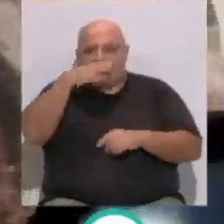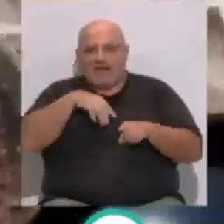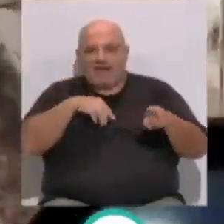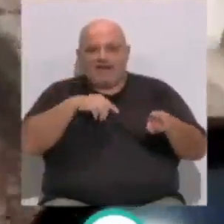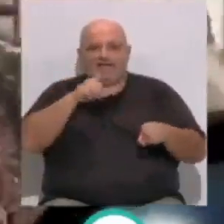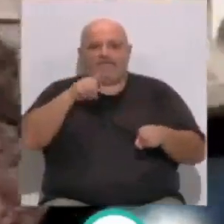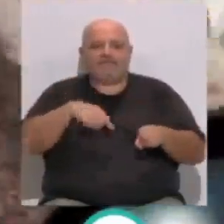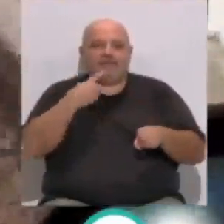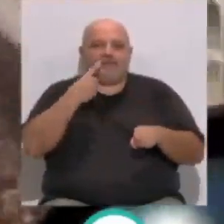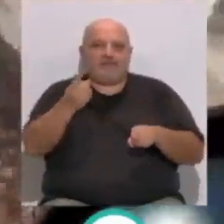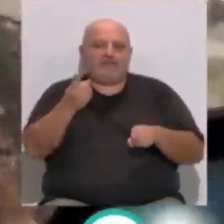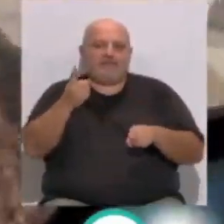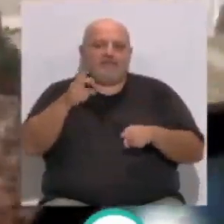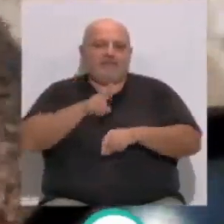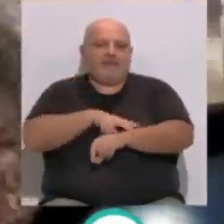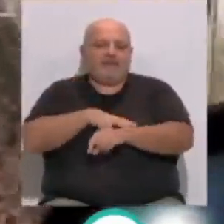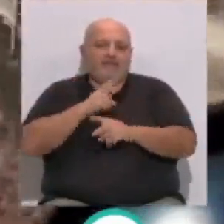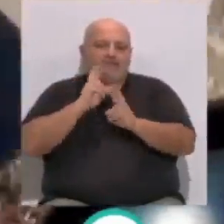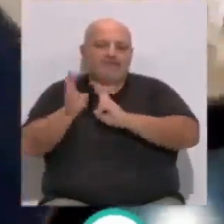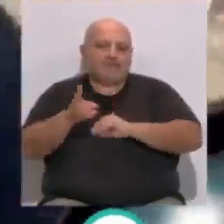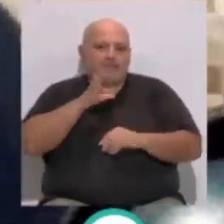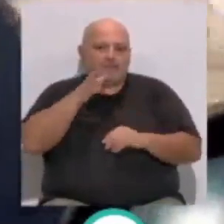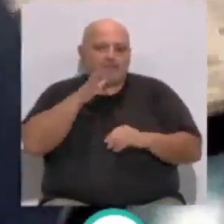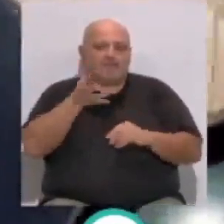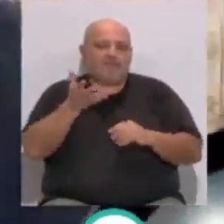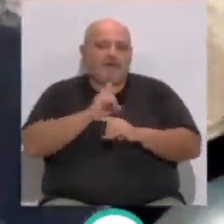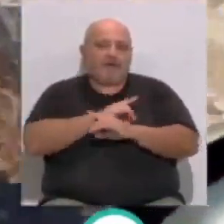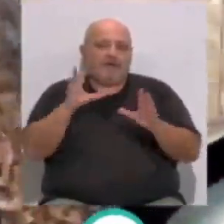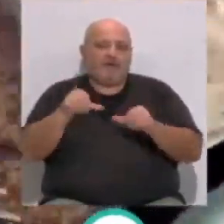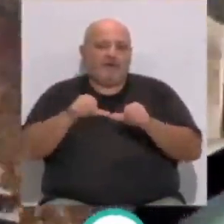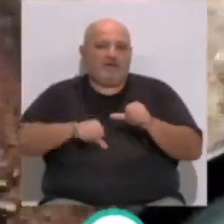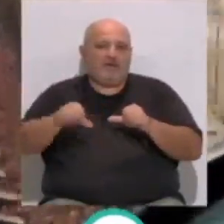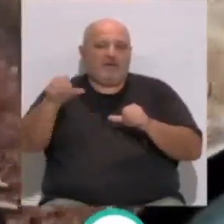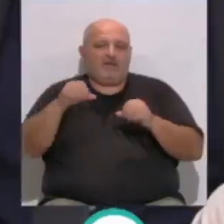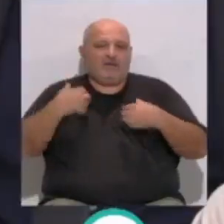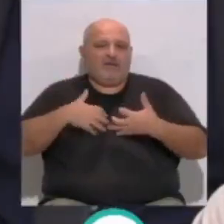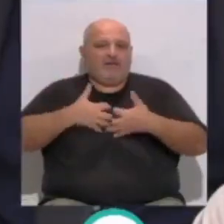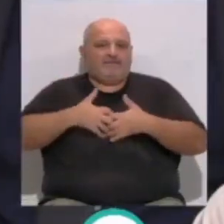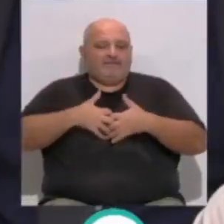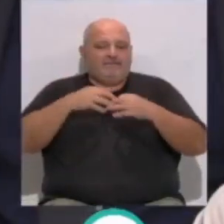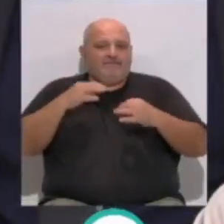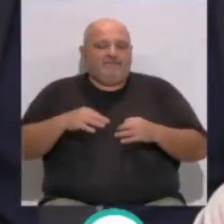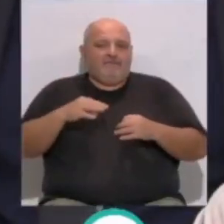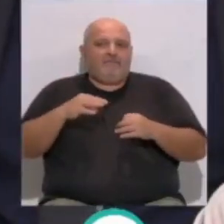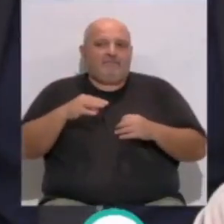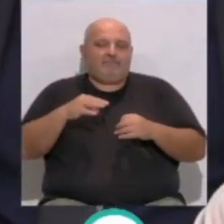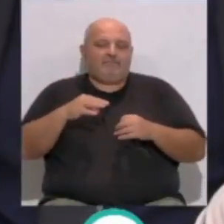y que ha replicado así la delegada del gobierno. Estoy convencida de que una vez que se ponga en funcionamiento y se vean